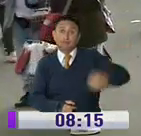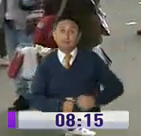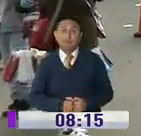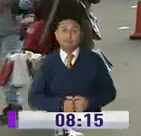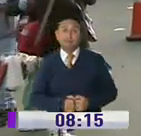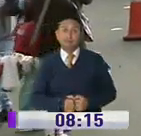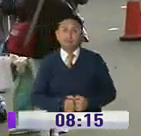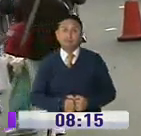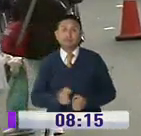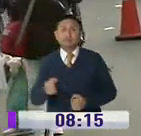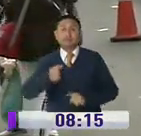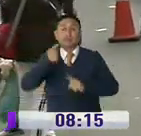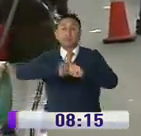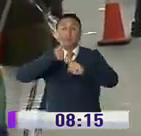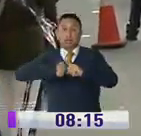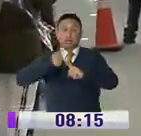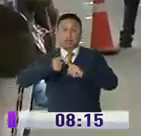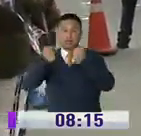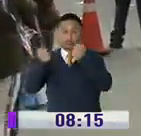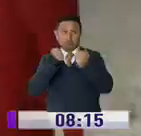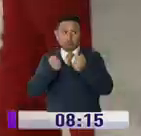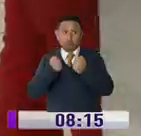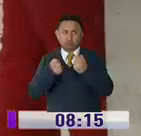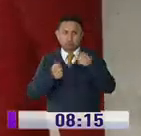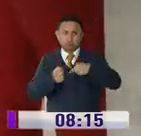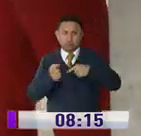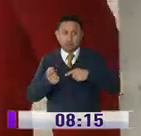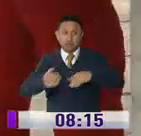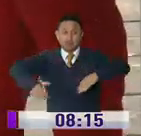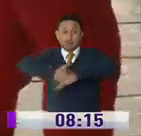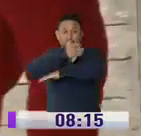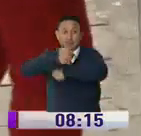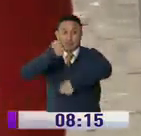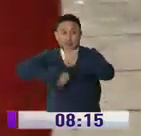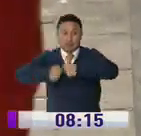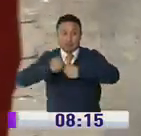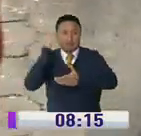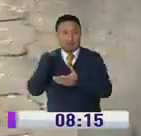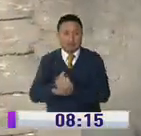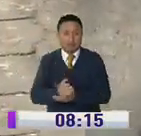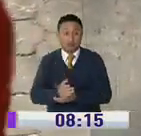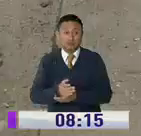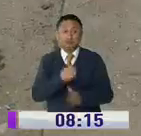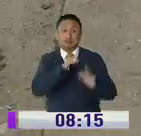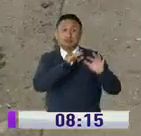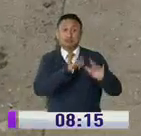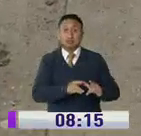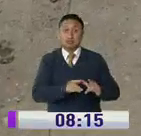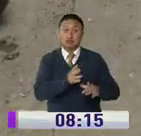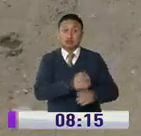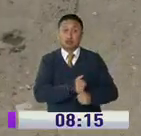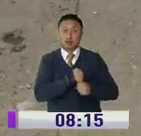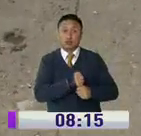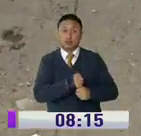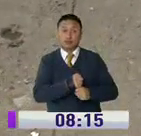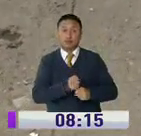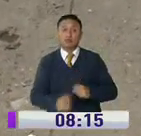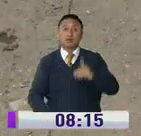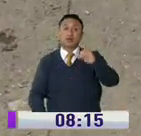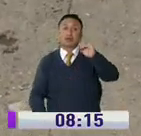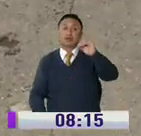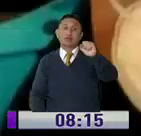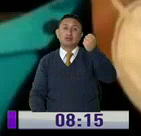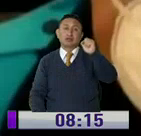En los centros de abastos, los controles serán permanentes para evitar el comercio informal, así lo confirmó el secretario de Seguridad, César